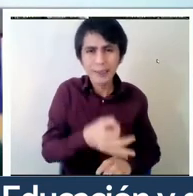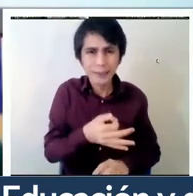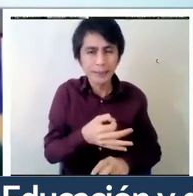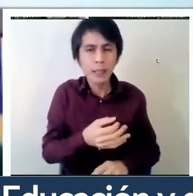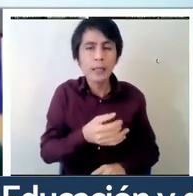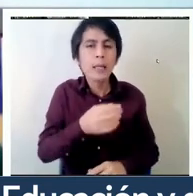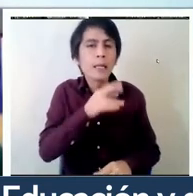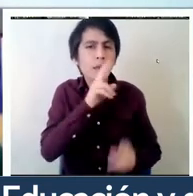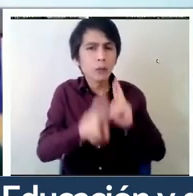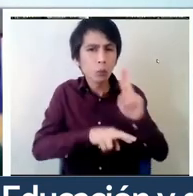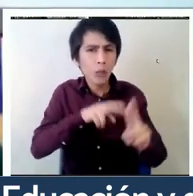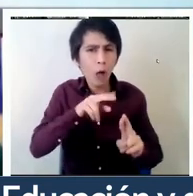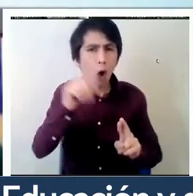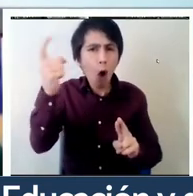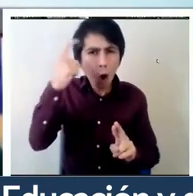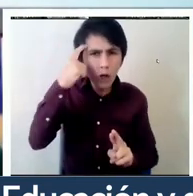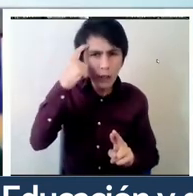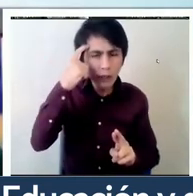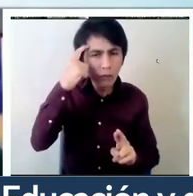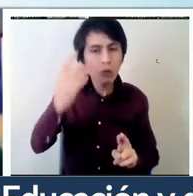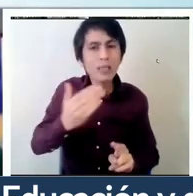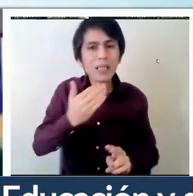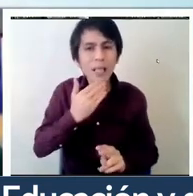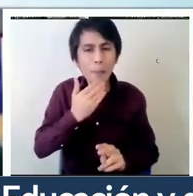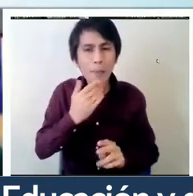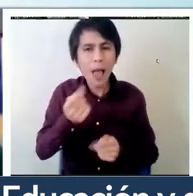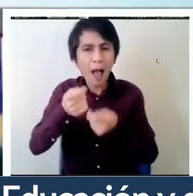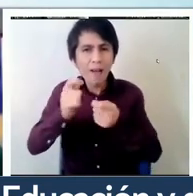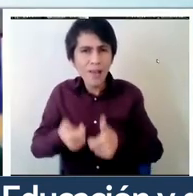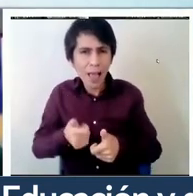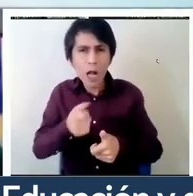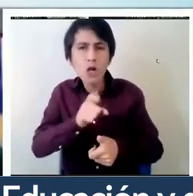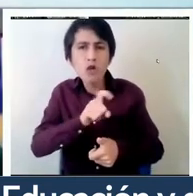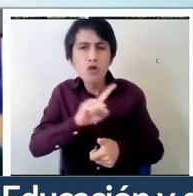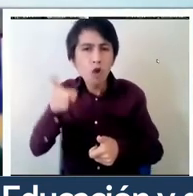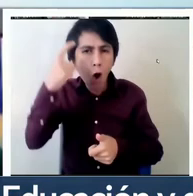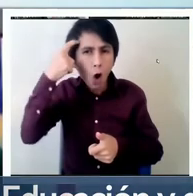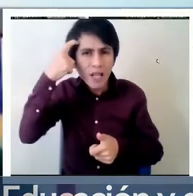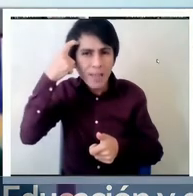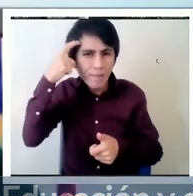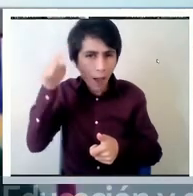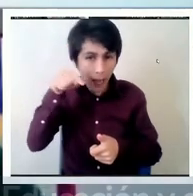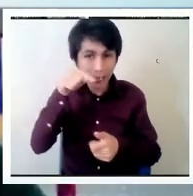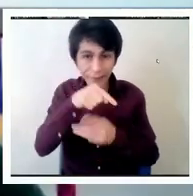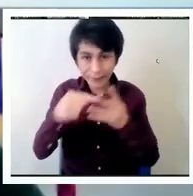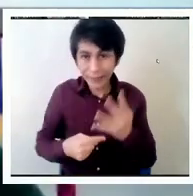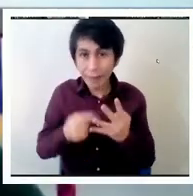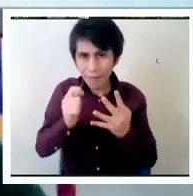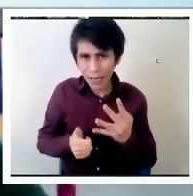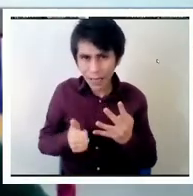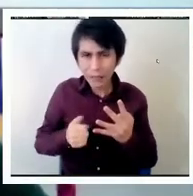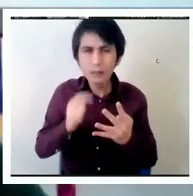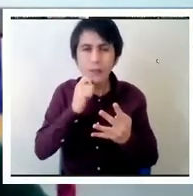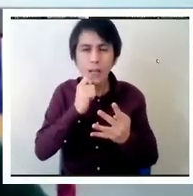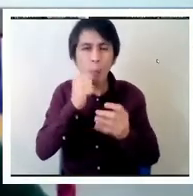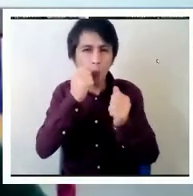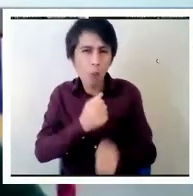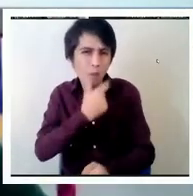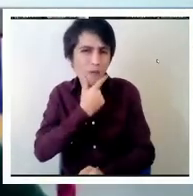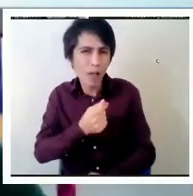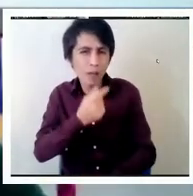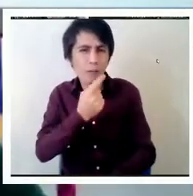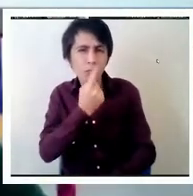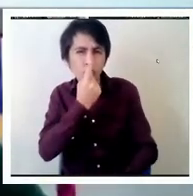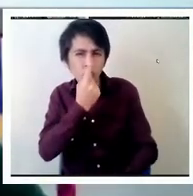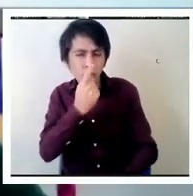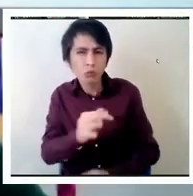las habilidades no cognitivas de los y las estudiantes, son un muy buen predictor de su desempeño futuro. Tanto en términos de